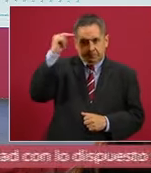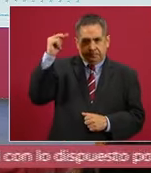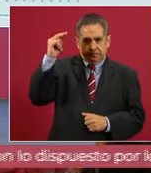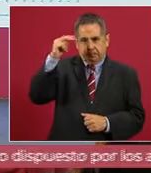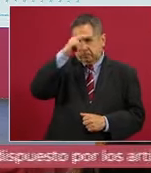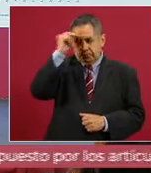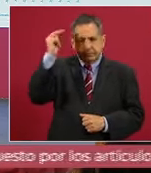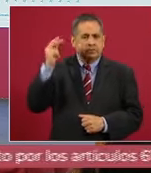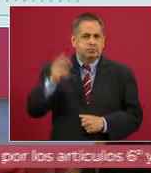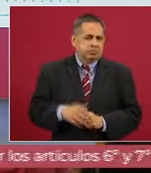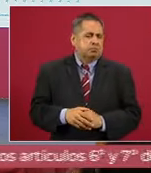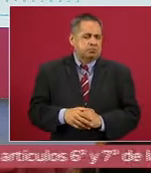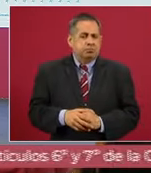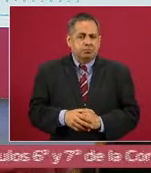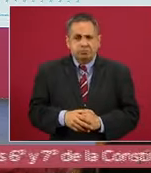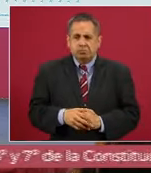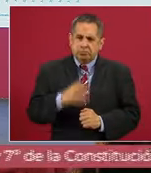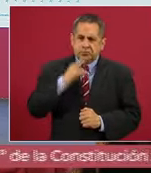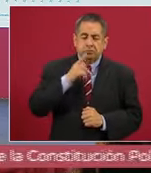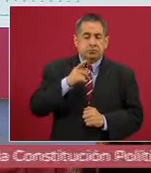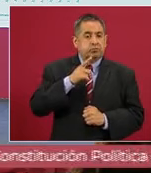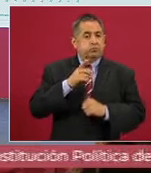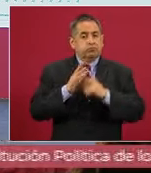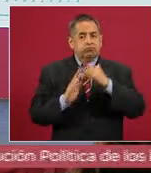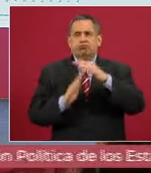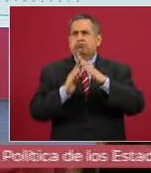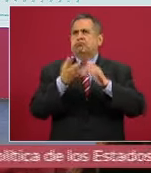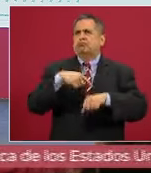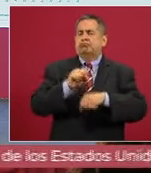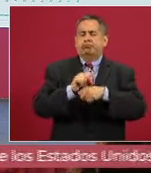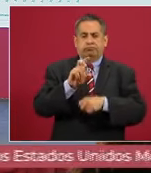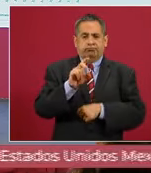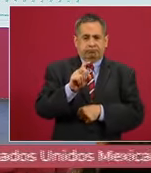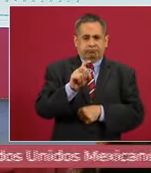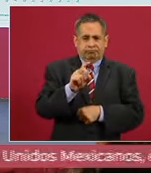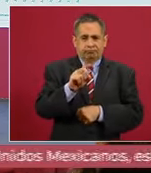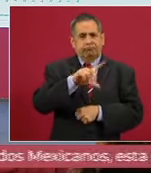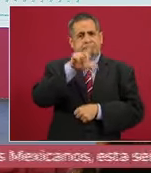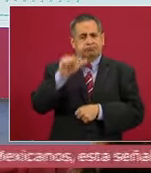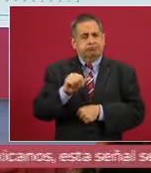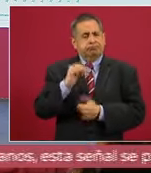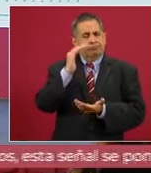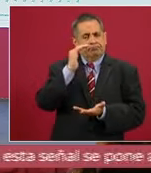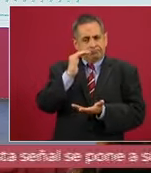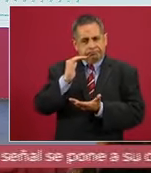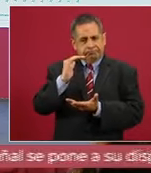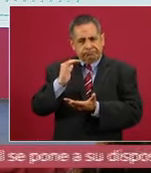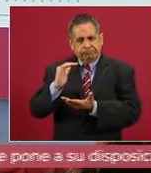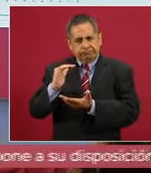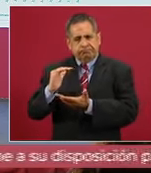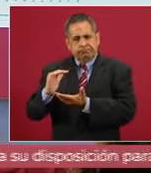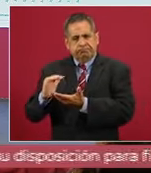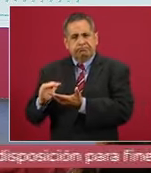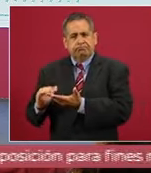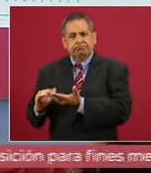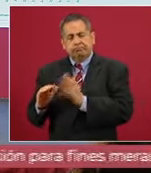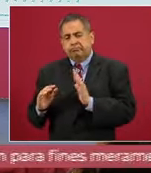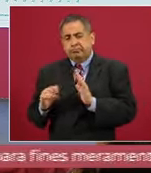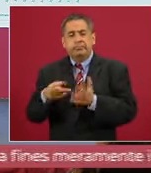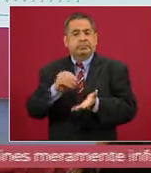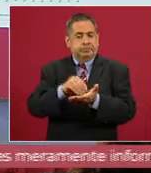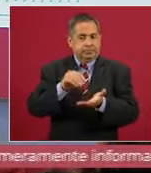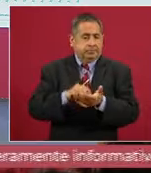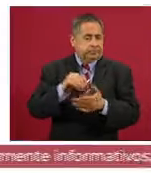Nayarit tenemos una curva más estable, llegó a punto máximo en la semana 30 y posteriormente una tendencia clara de descenso. Aún